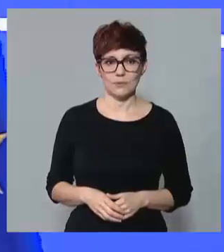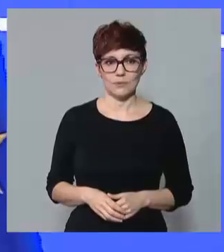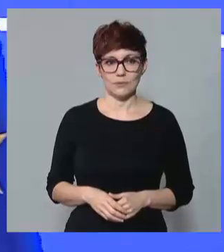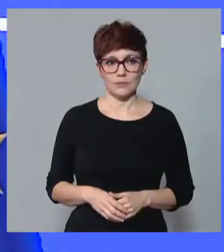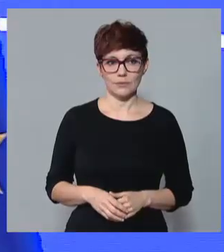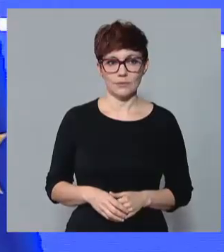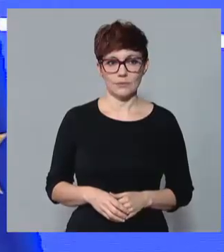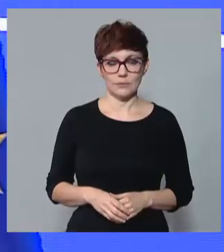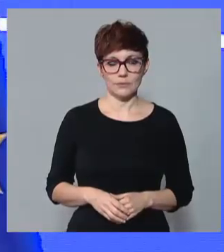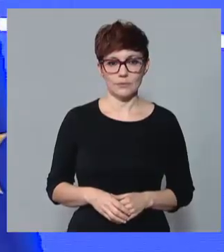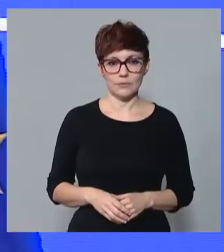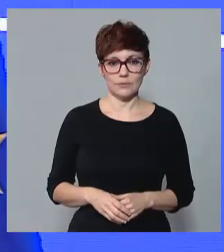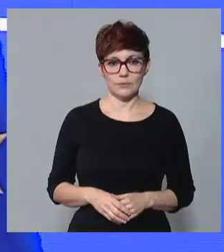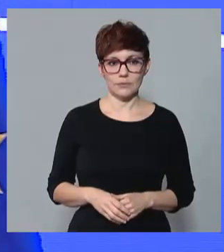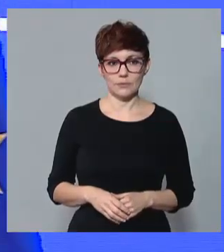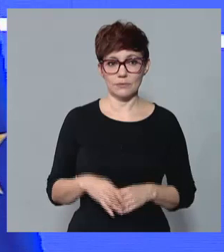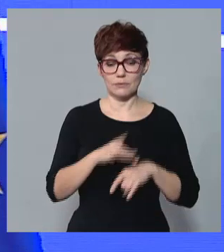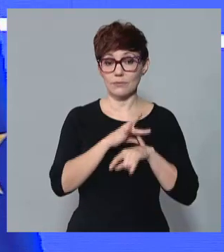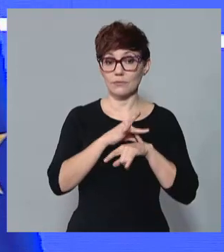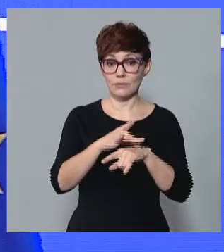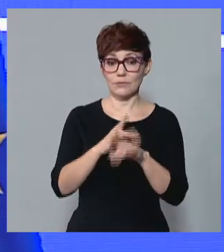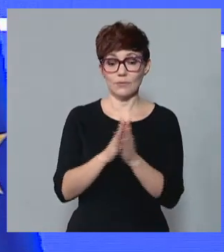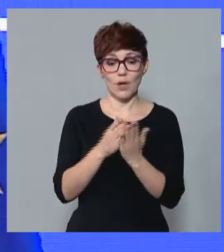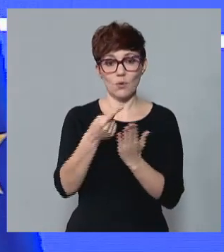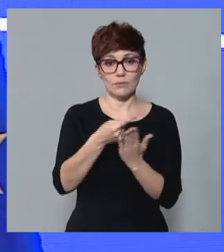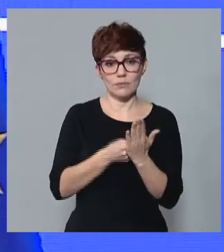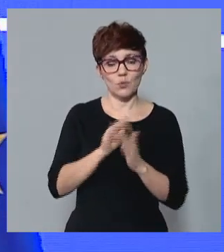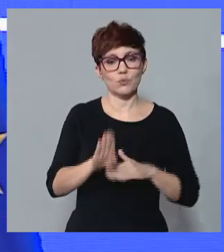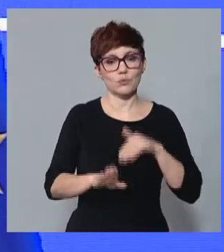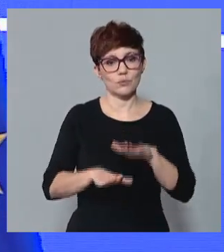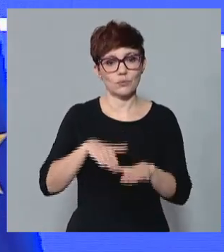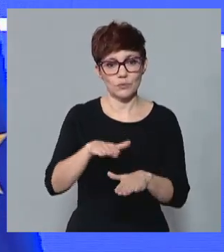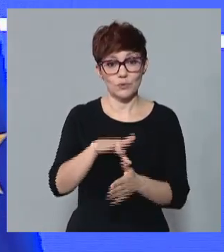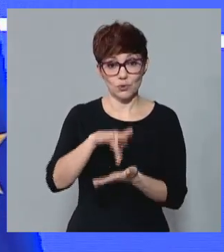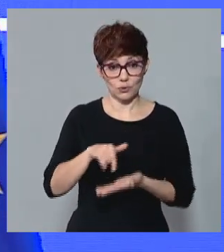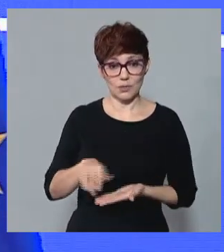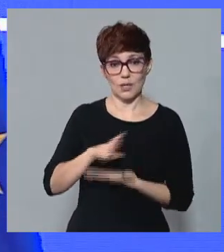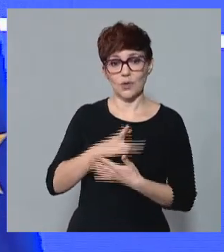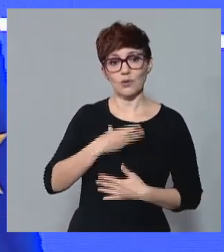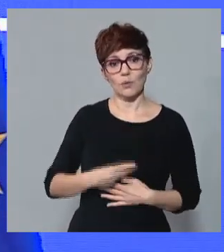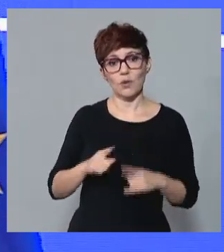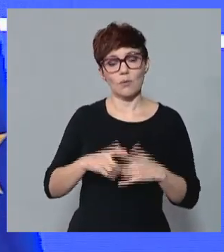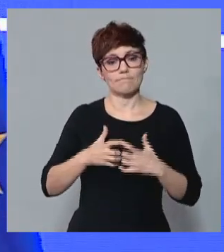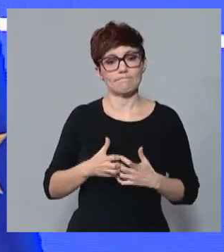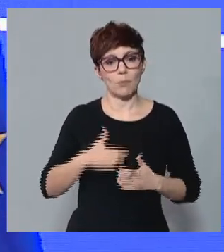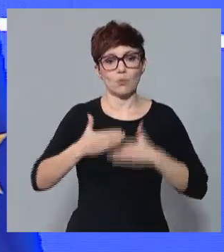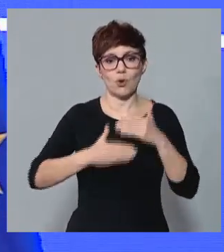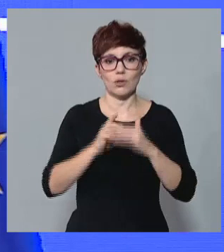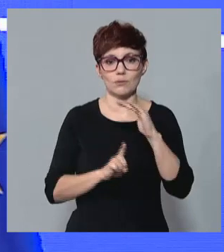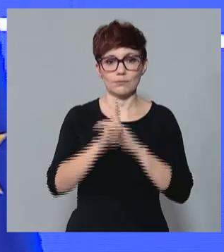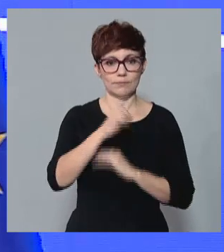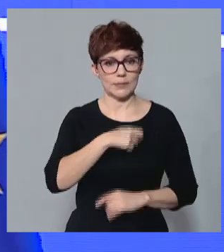Lo que debe ser el manual de instrucciones para hacer de nuestra región uno de los motores de progreso de este gran país.